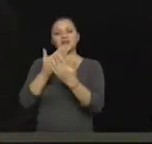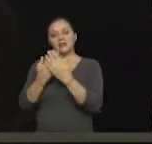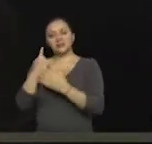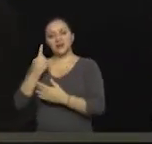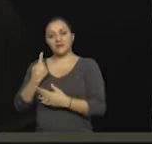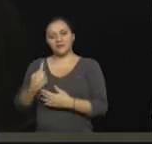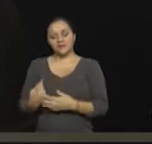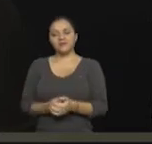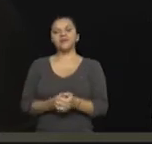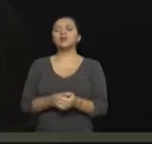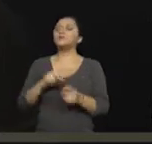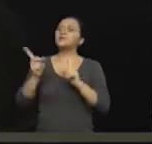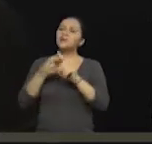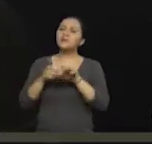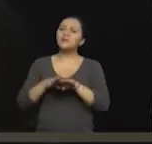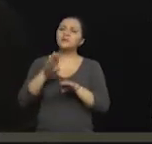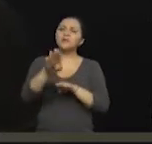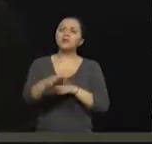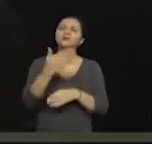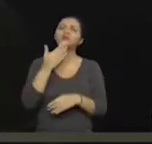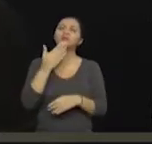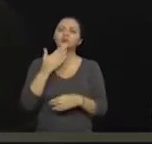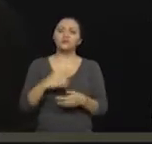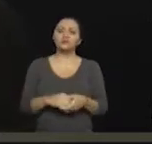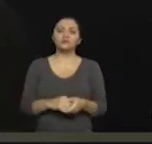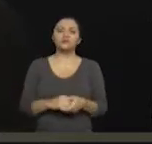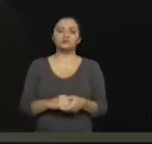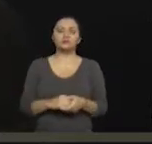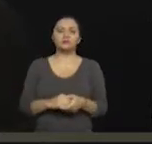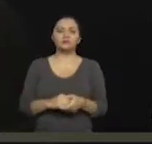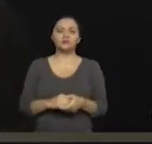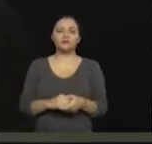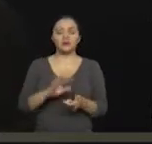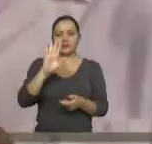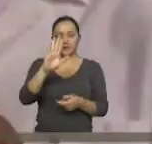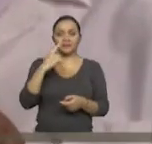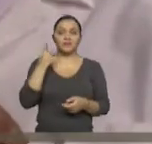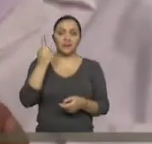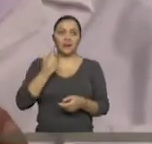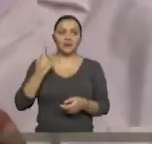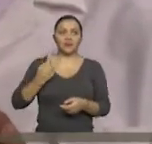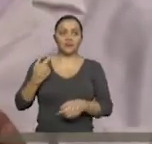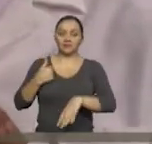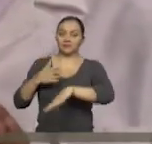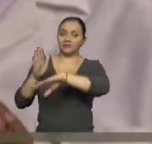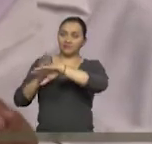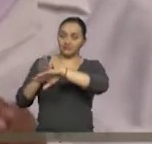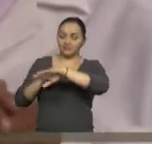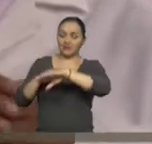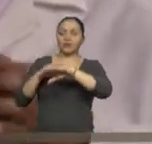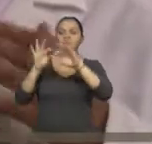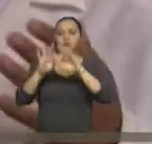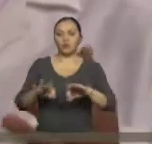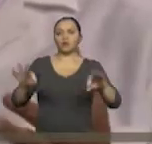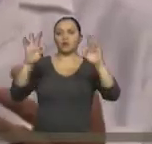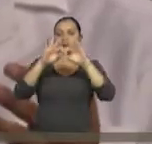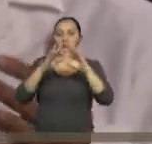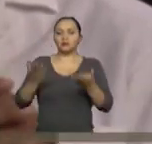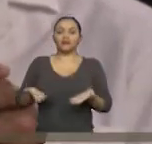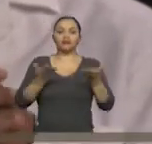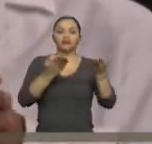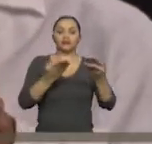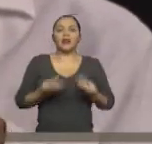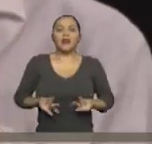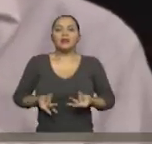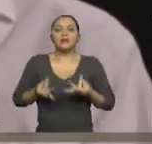personas para poder acceder a la calificación de discapacidad? Bueno, Gaby, con la finalidad de brindarle al paciente calidad en